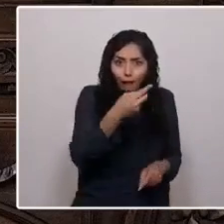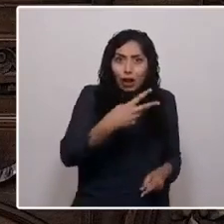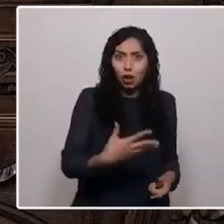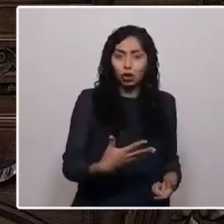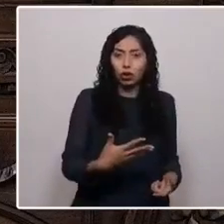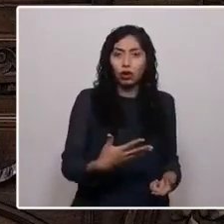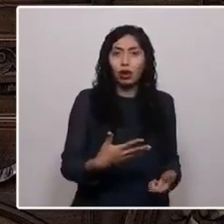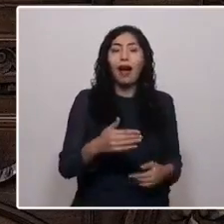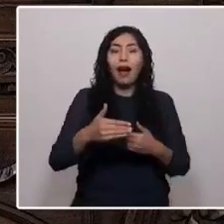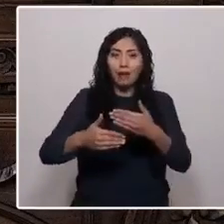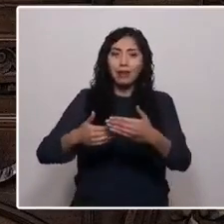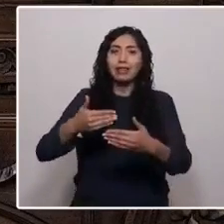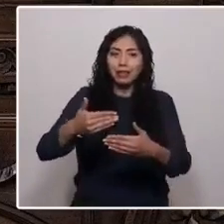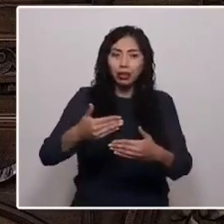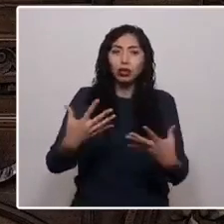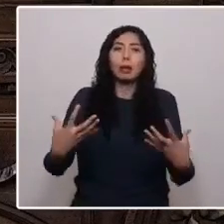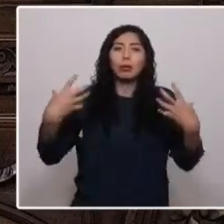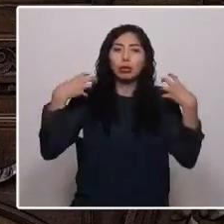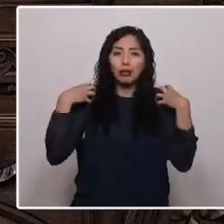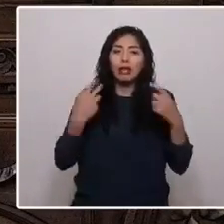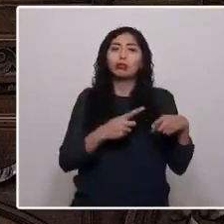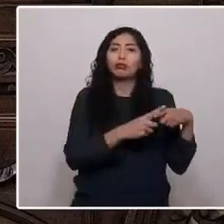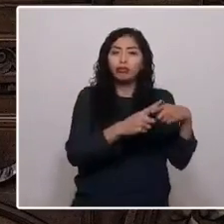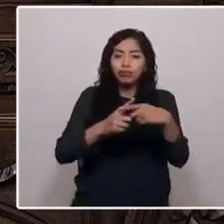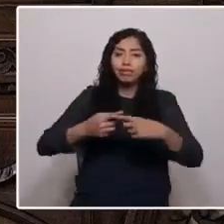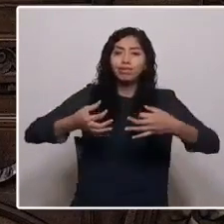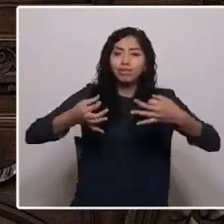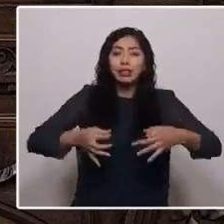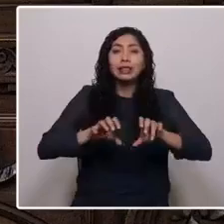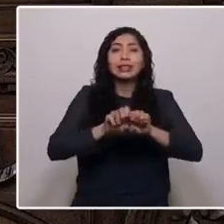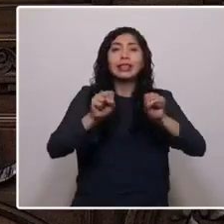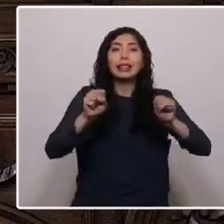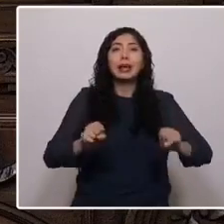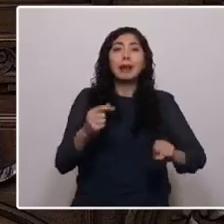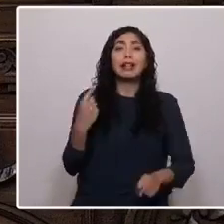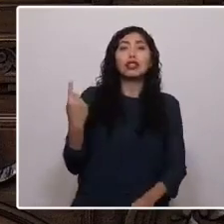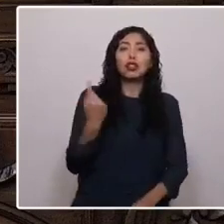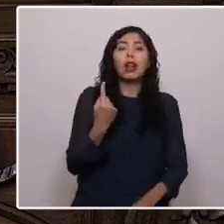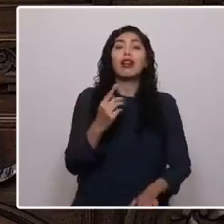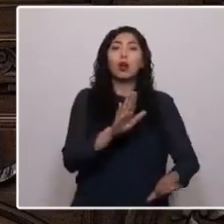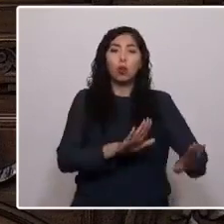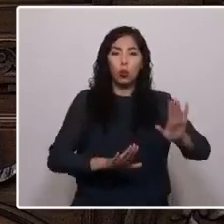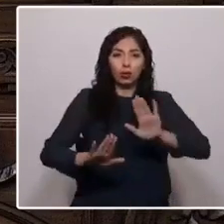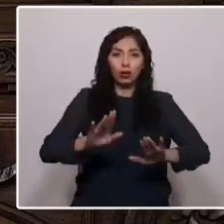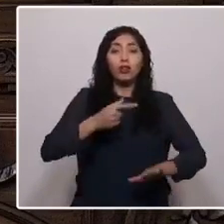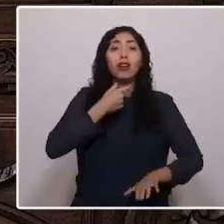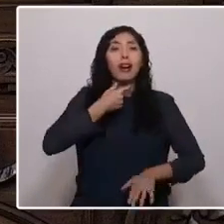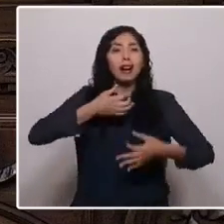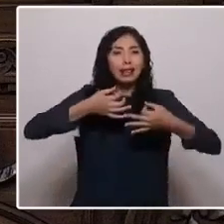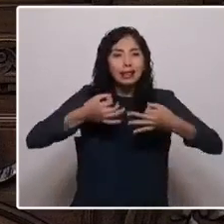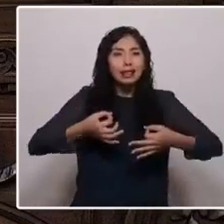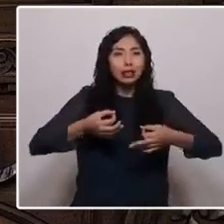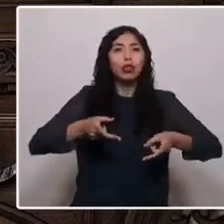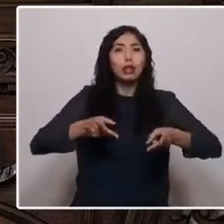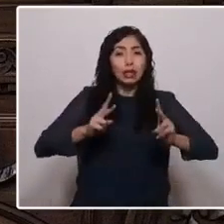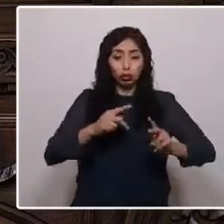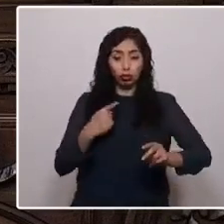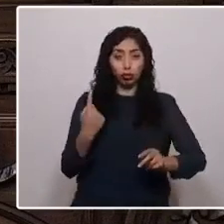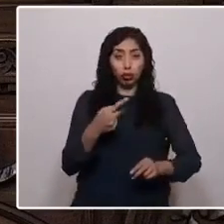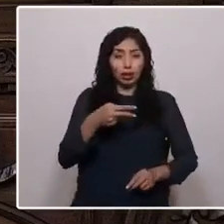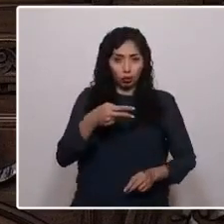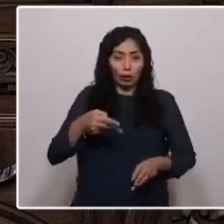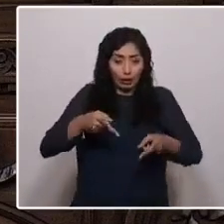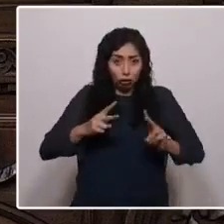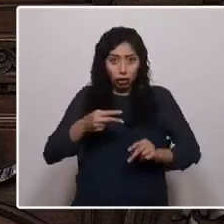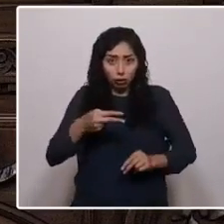hacia una corresponsabilidad social efectiva con un sistema nacional de cuidados, garantizando nuestros derechos sexuales y reproductivos y un